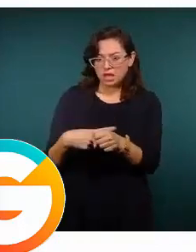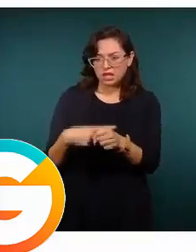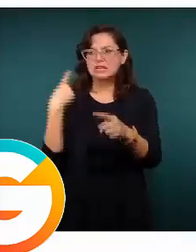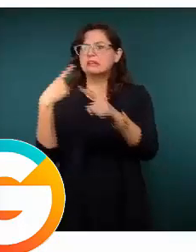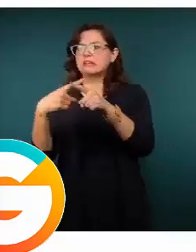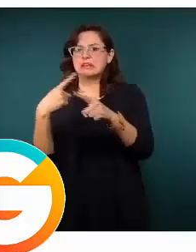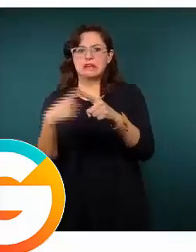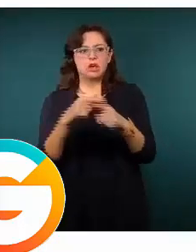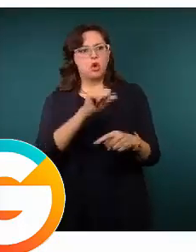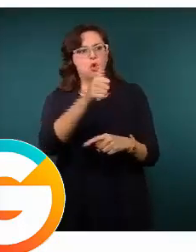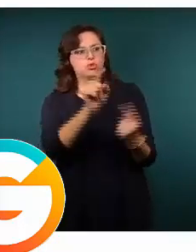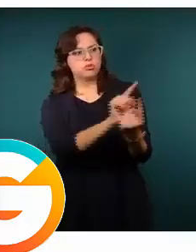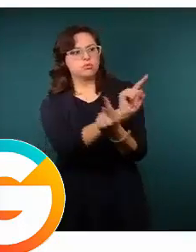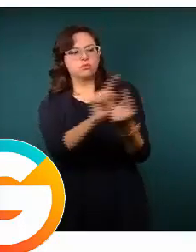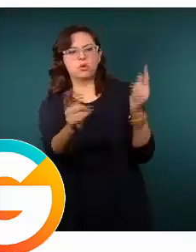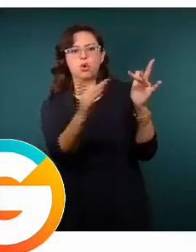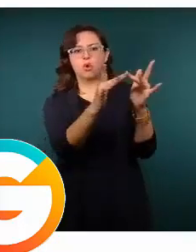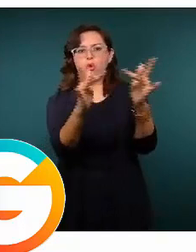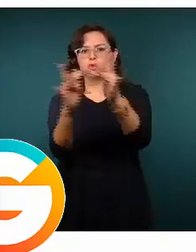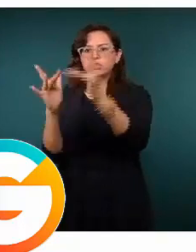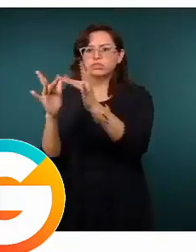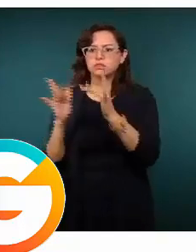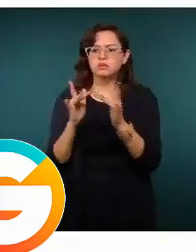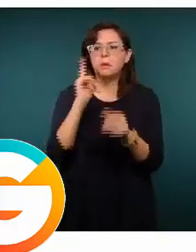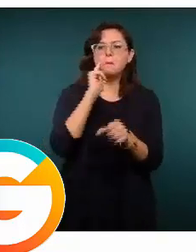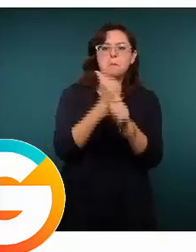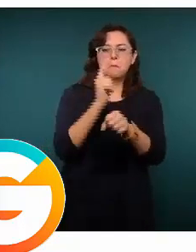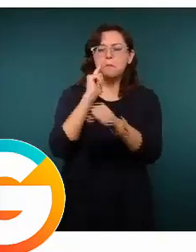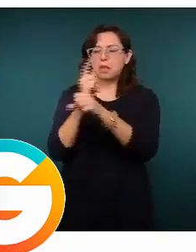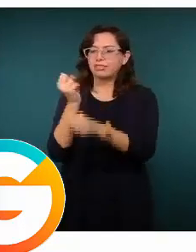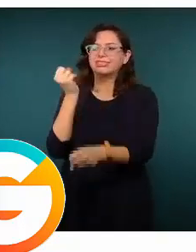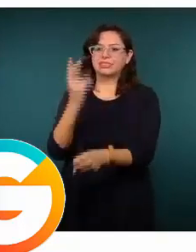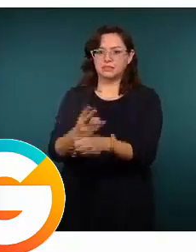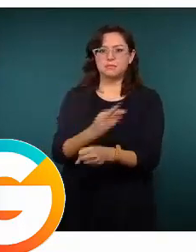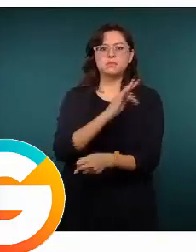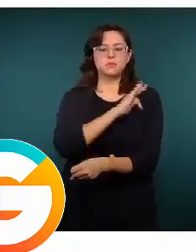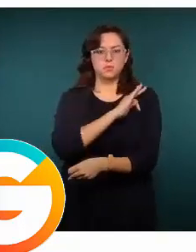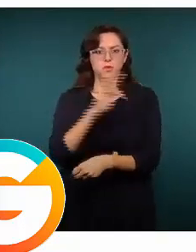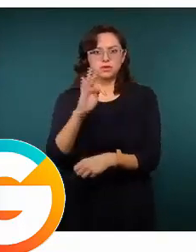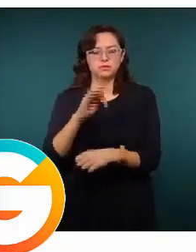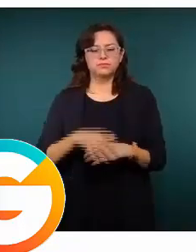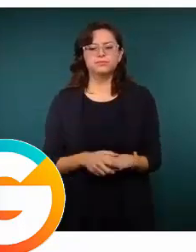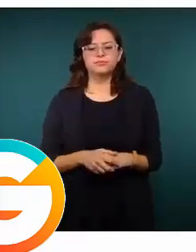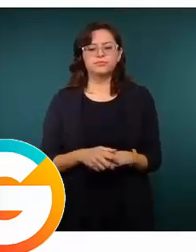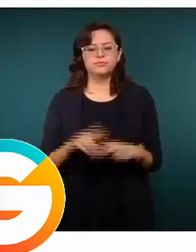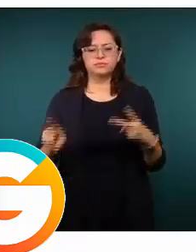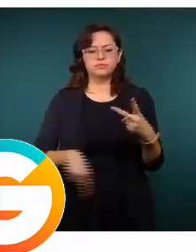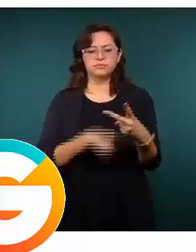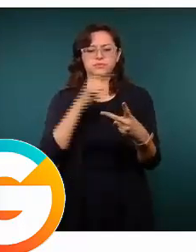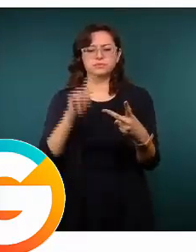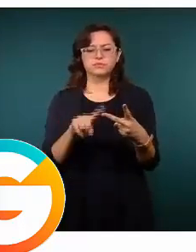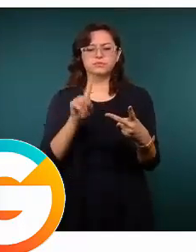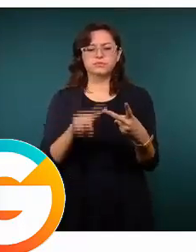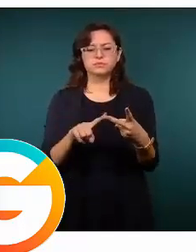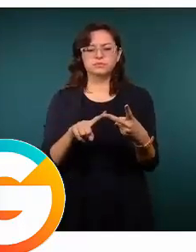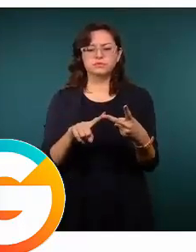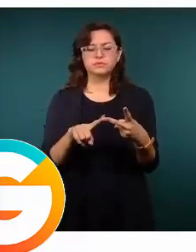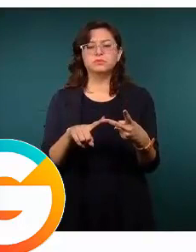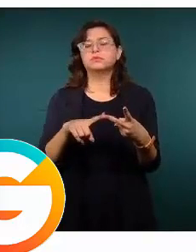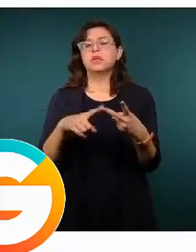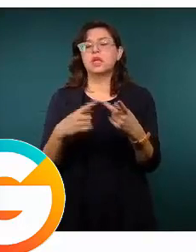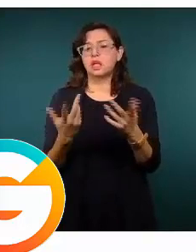nos permitió estar identificando oportunamente los casos. Segundo, un esquema de filtro, de